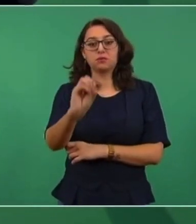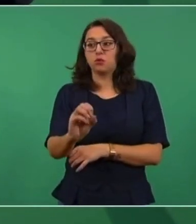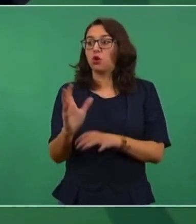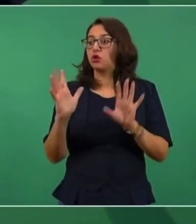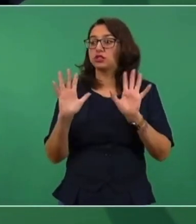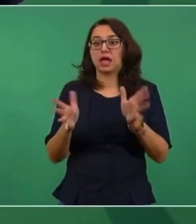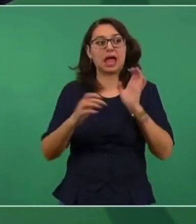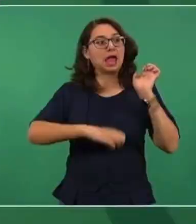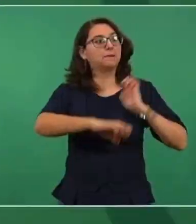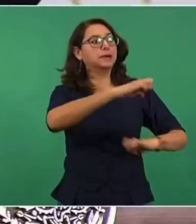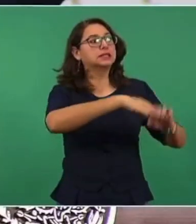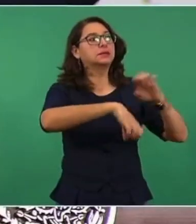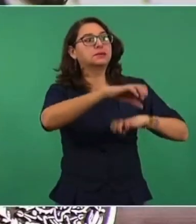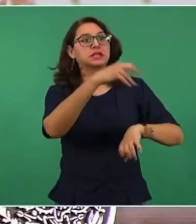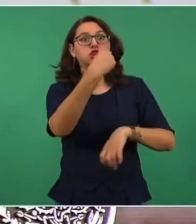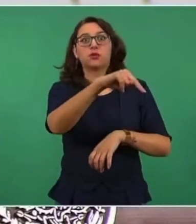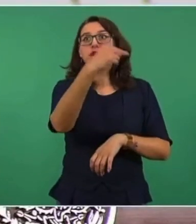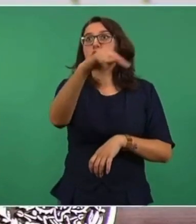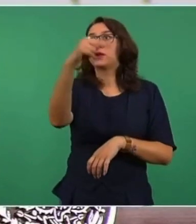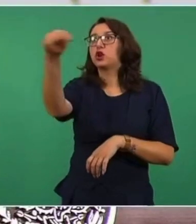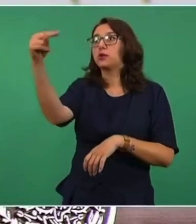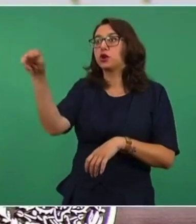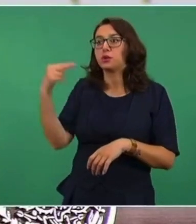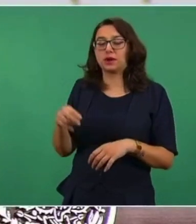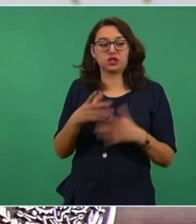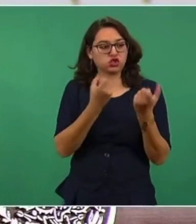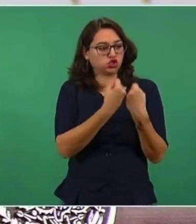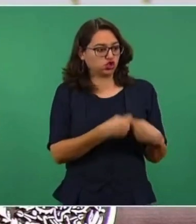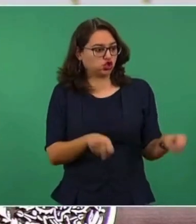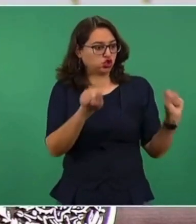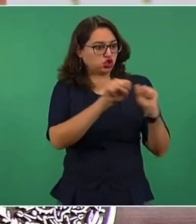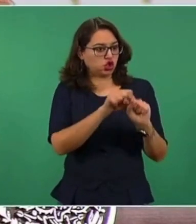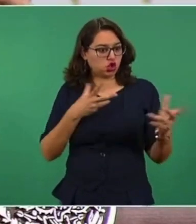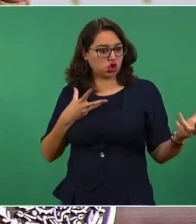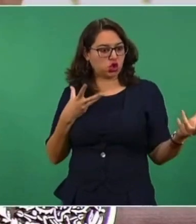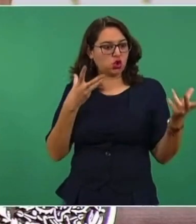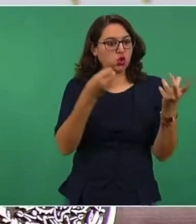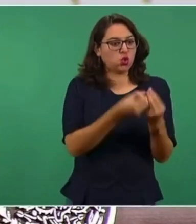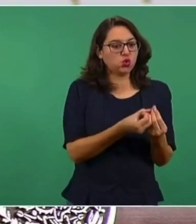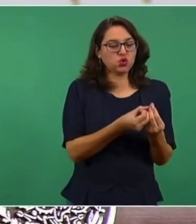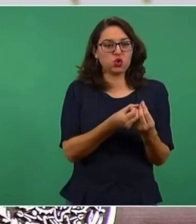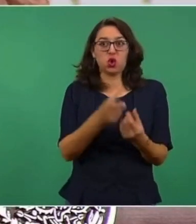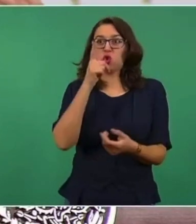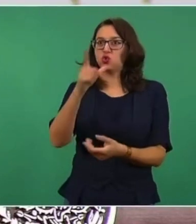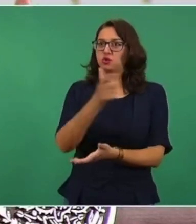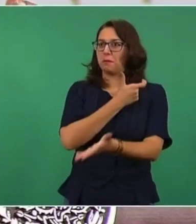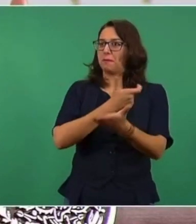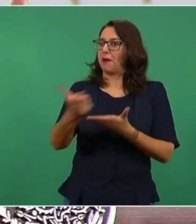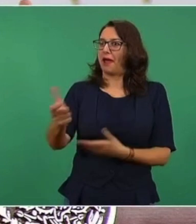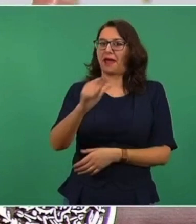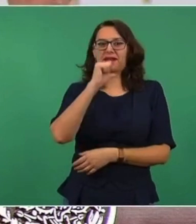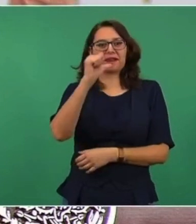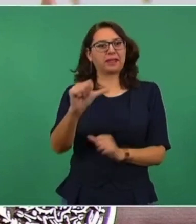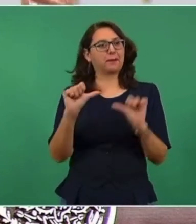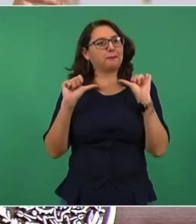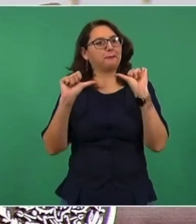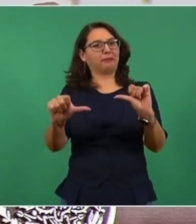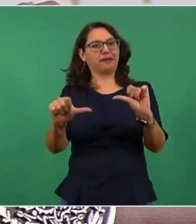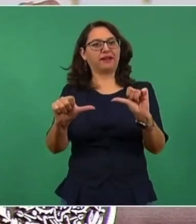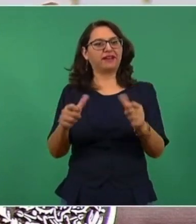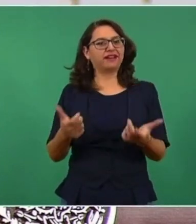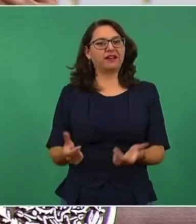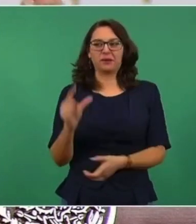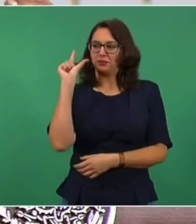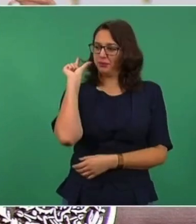socios y pagamos tres veces menos que lo que paga una familia